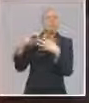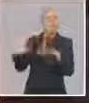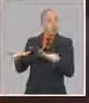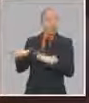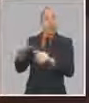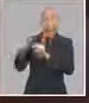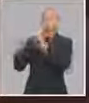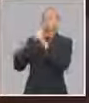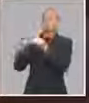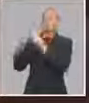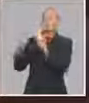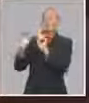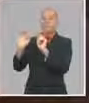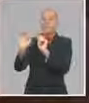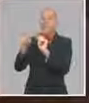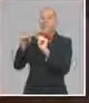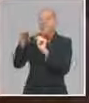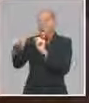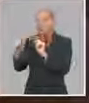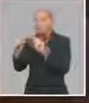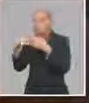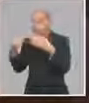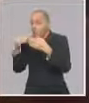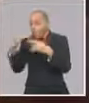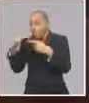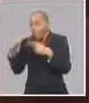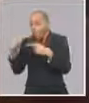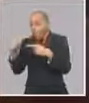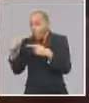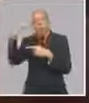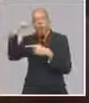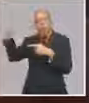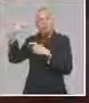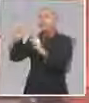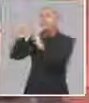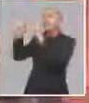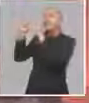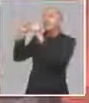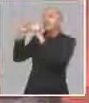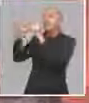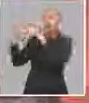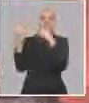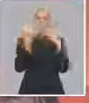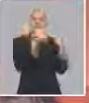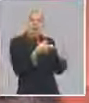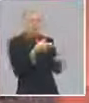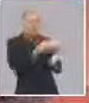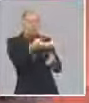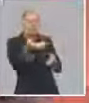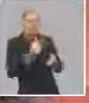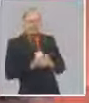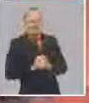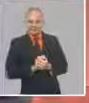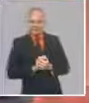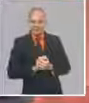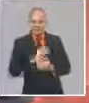hemos encontrado para, como dijiste, prácticamente, subsistir al escenario actual y mantener la vitalidad en la vida económica y social del país.